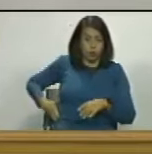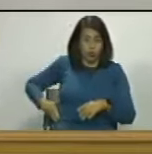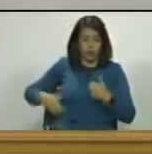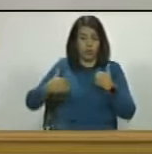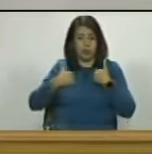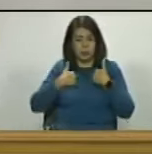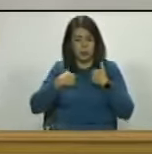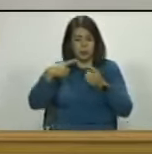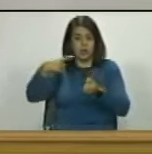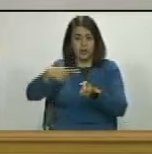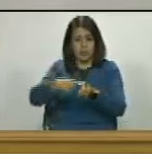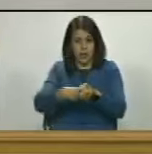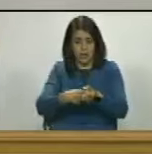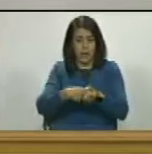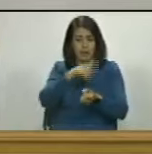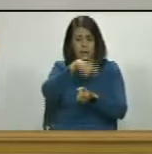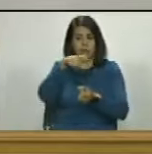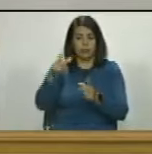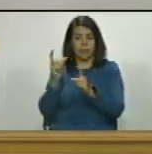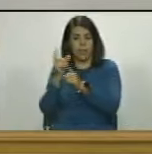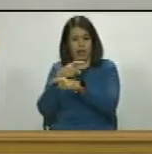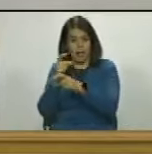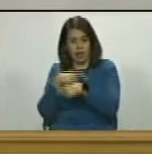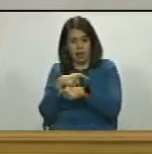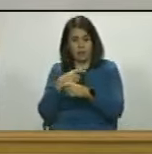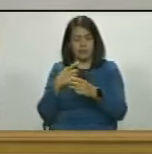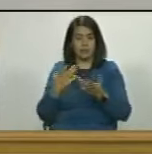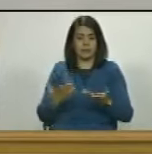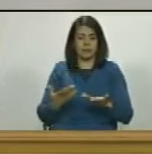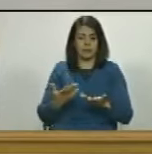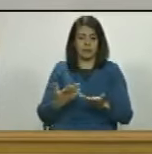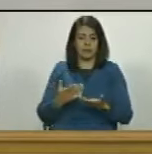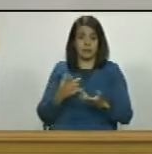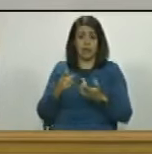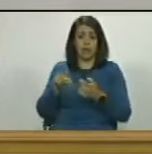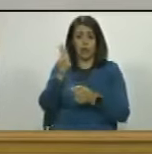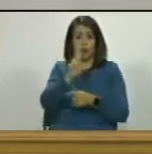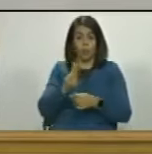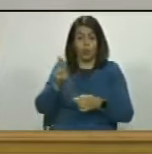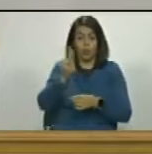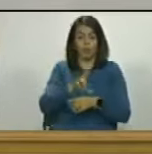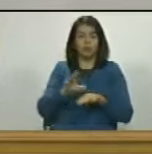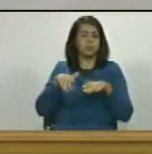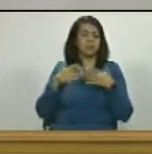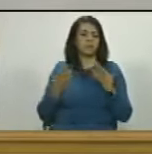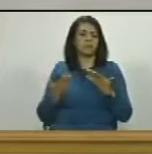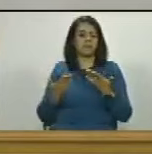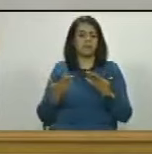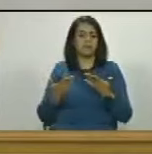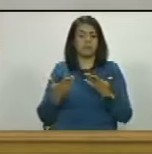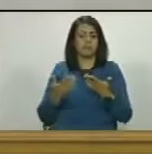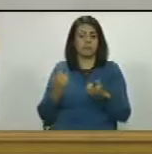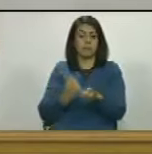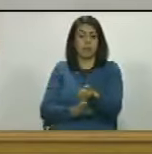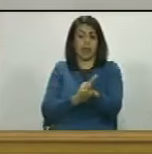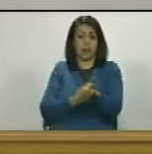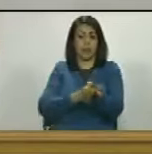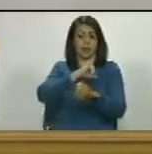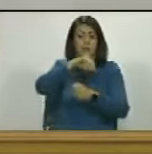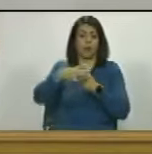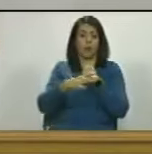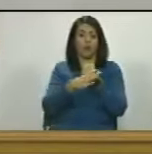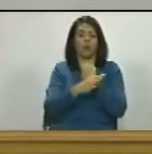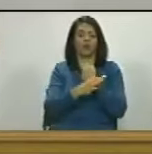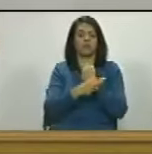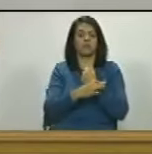pacientes diabéticos para los pacientes con cáncer y lo utiliza para que el hermano de Juan Guaidó viva como